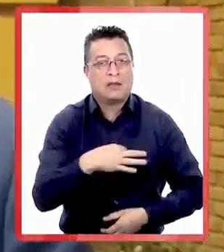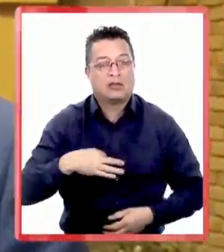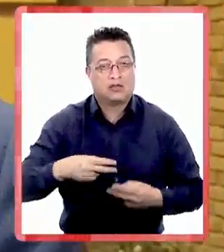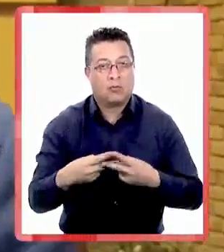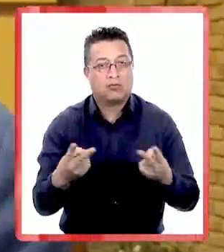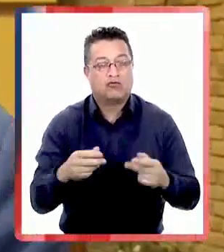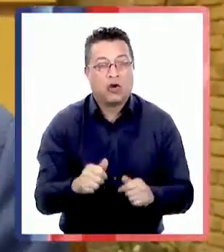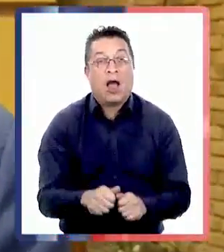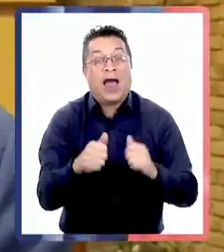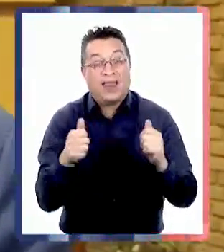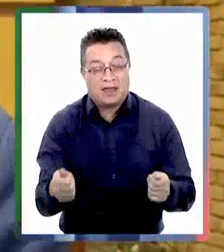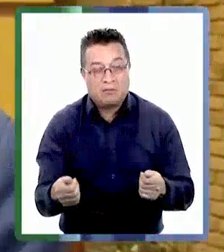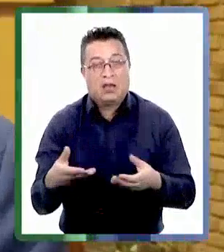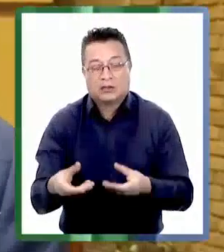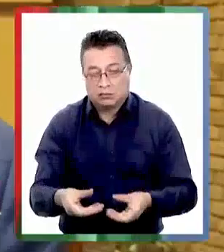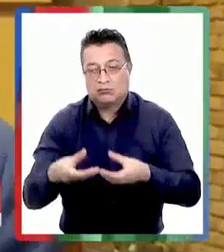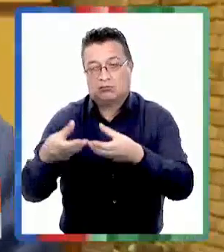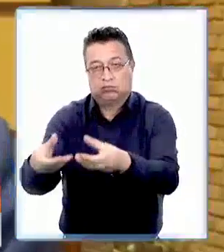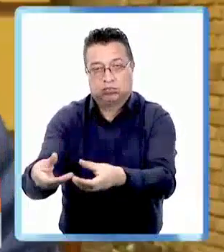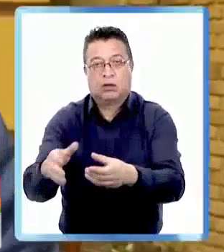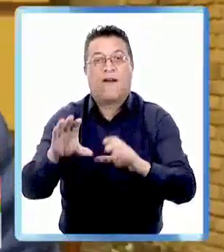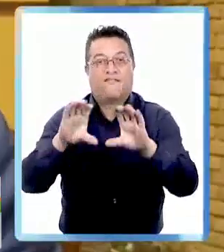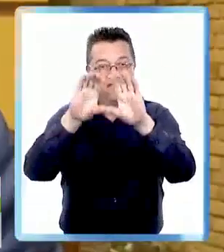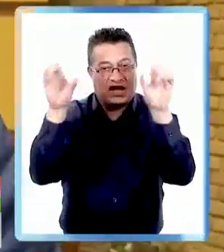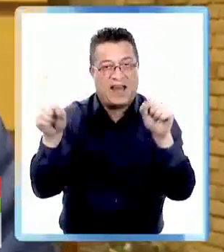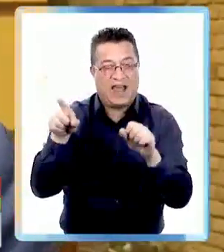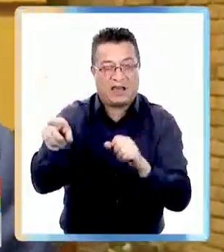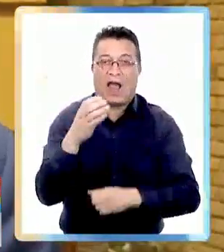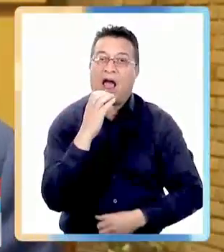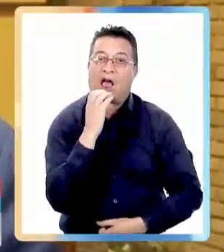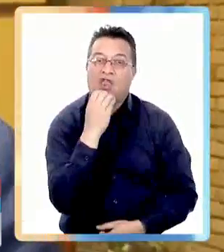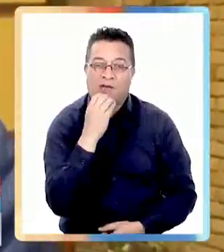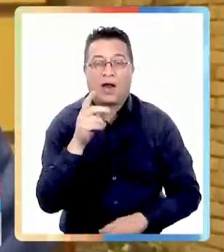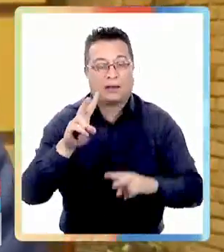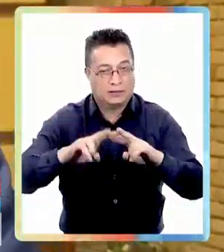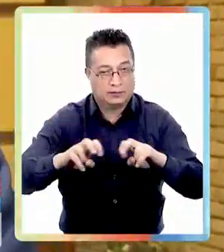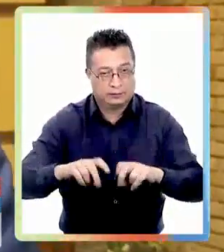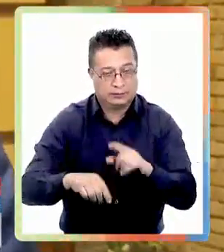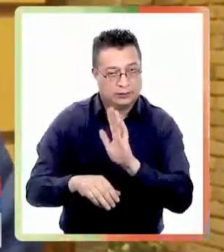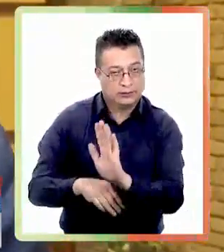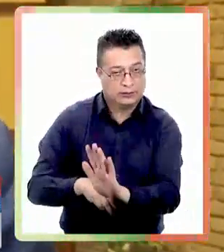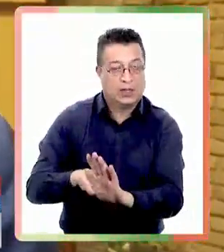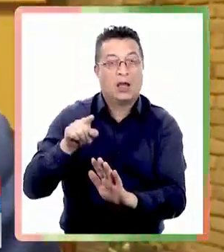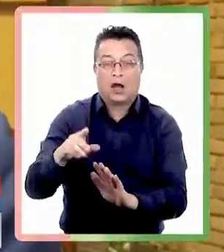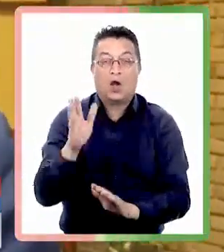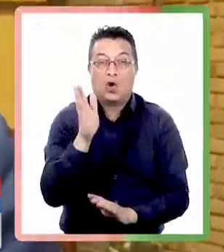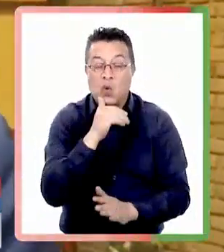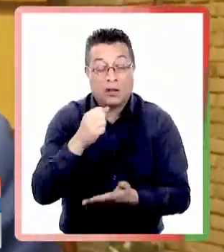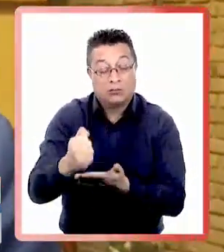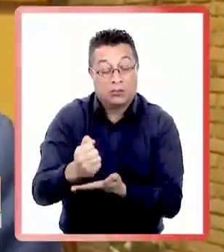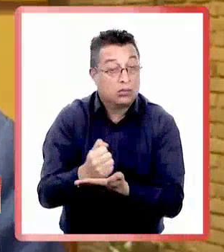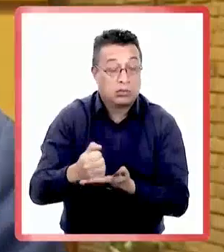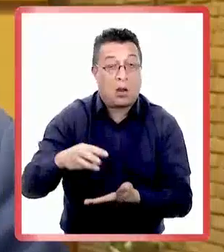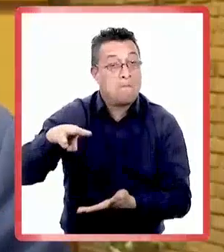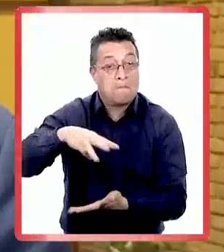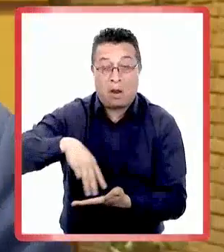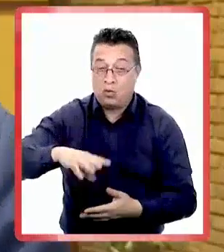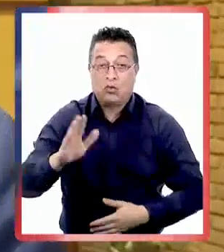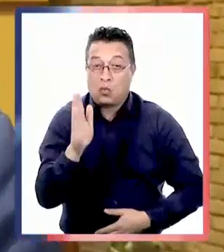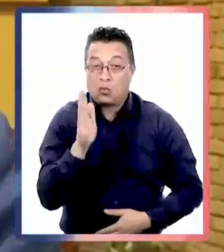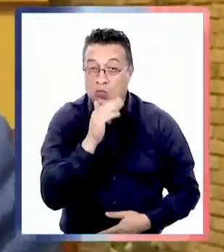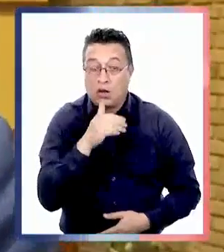Público, y además fue derivada a la Fiscalía de Antofagasta para su investigación. No hay diligencias de que traen el Maule. Hemos